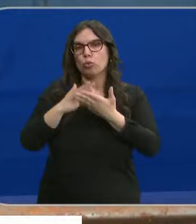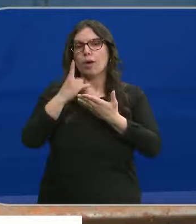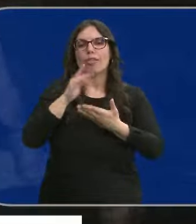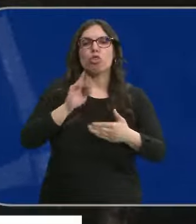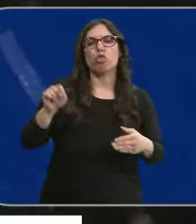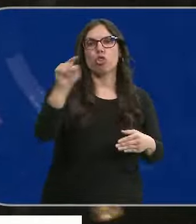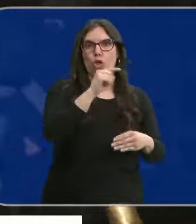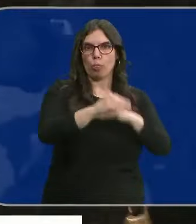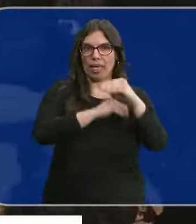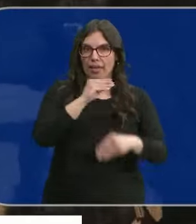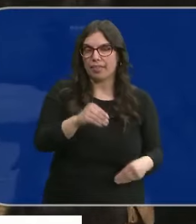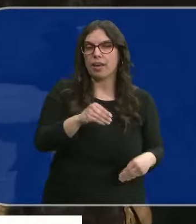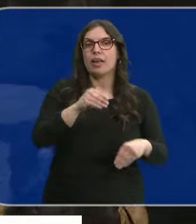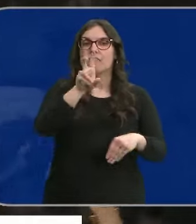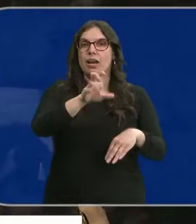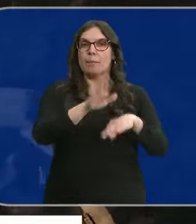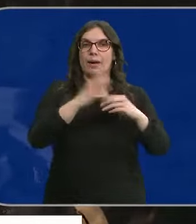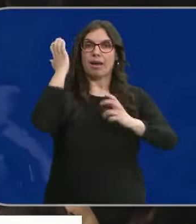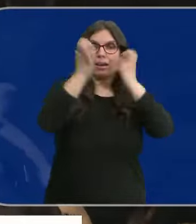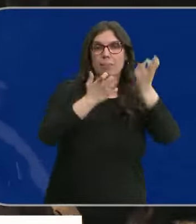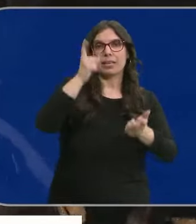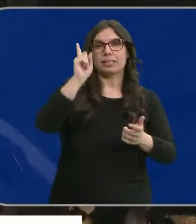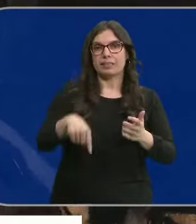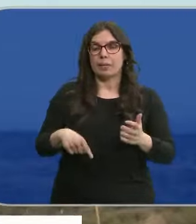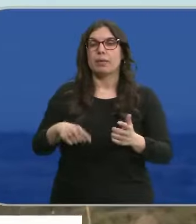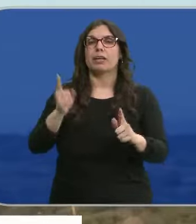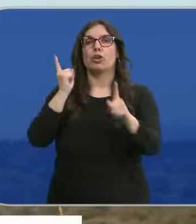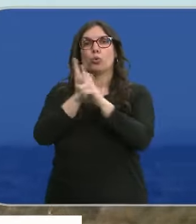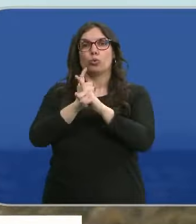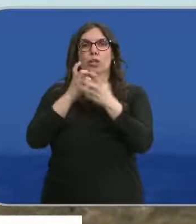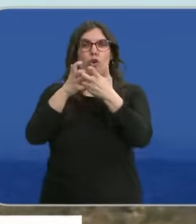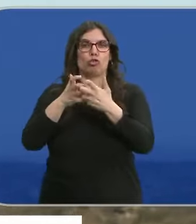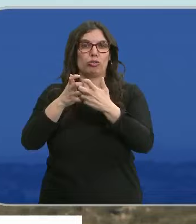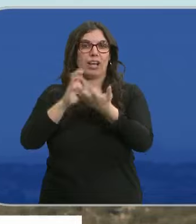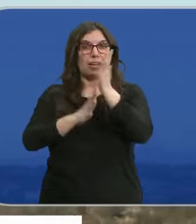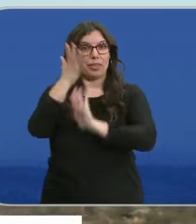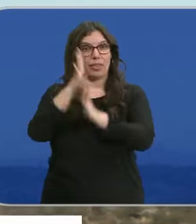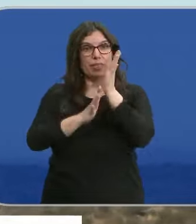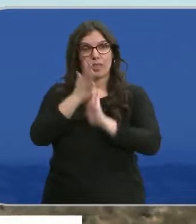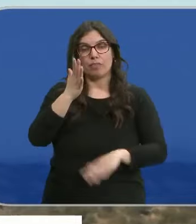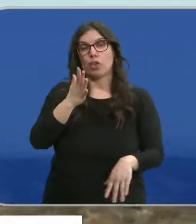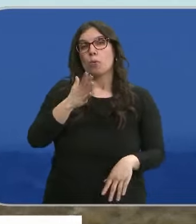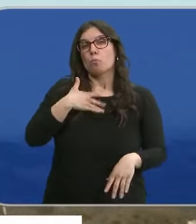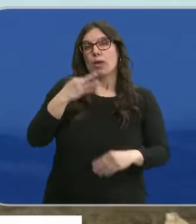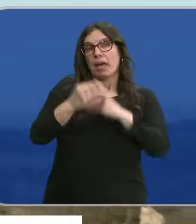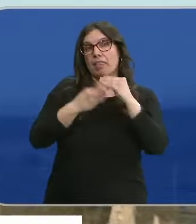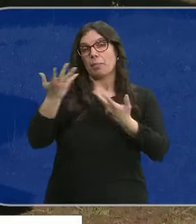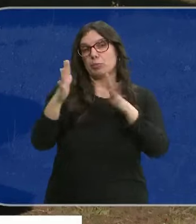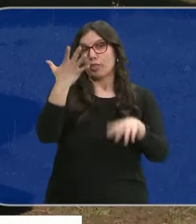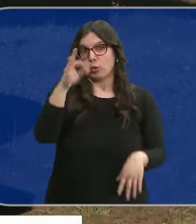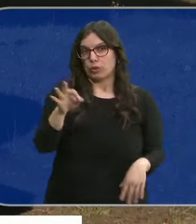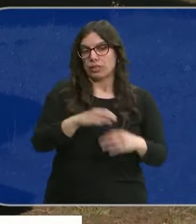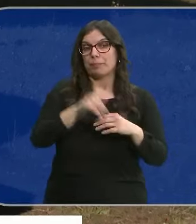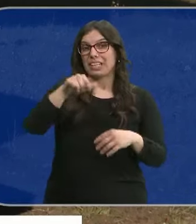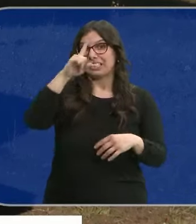deben situar esas balsas, que servirán para el ganado y para la lucha contra los incendios. Está previsto que se puedan construir unas 50. En las